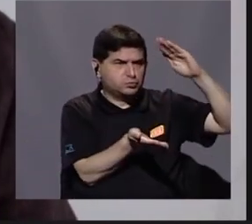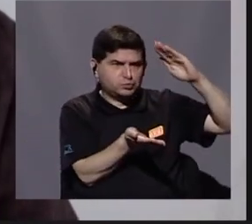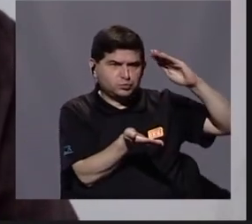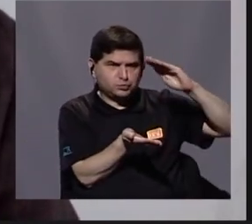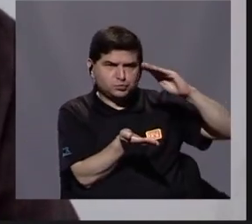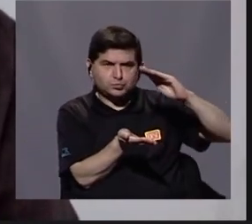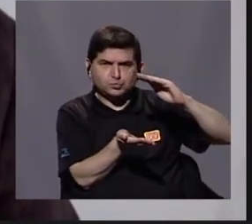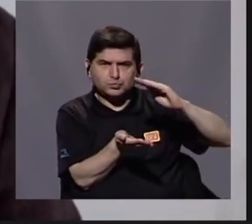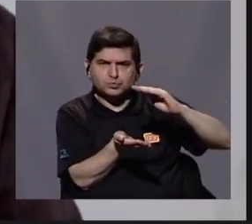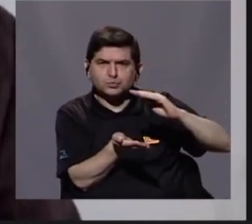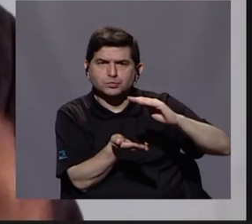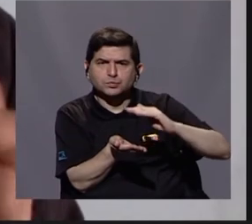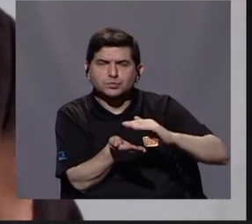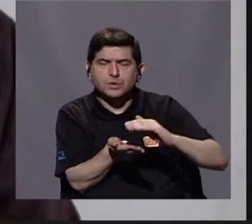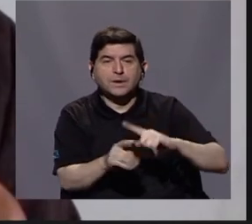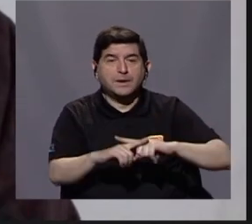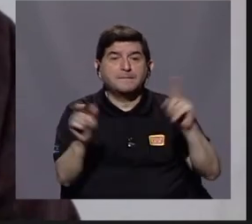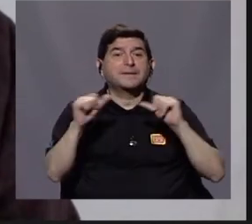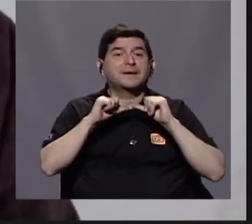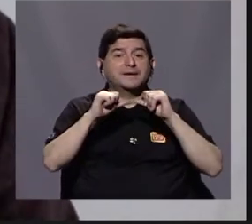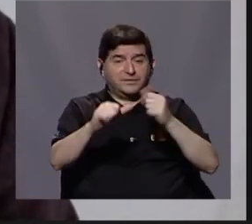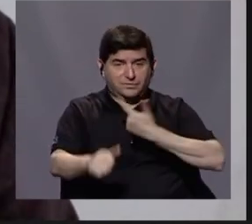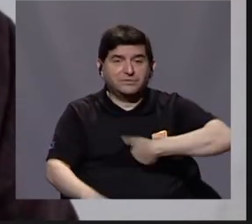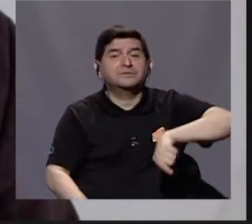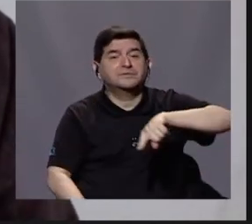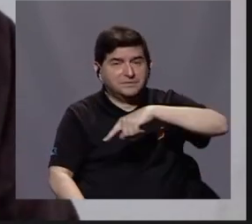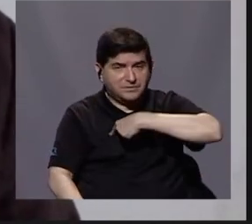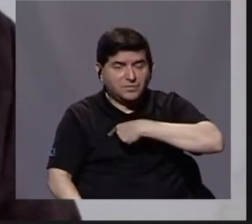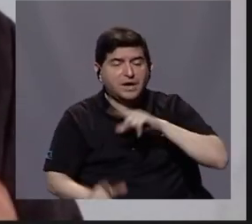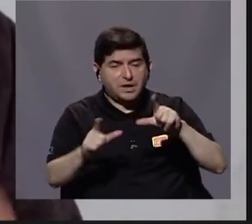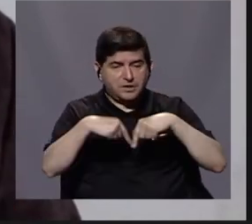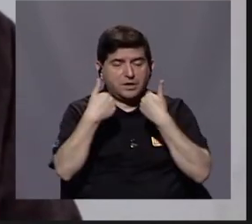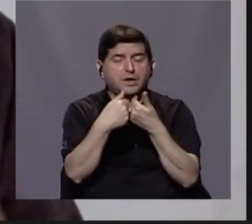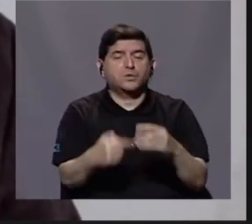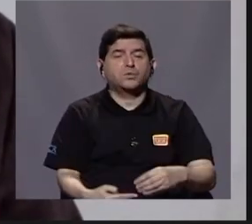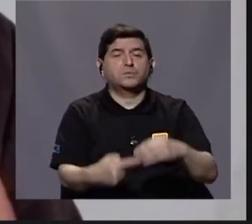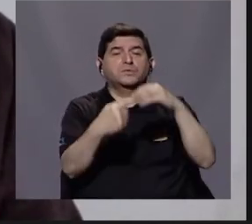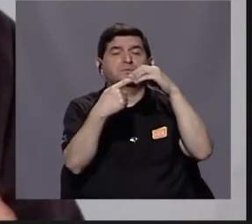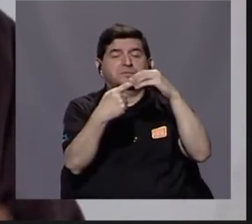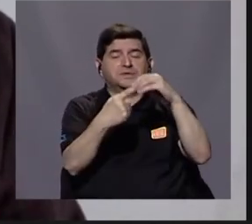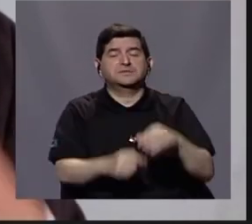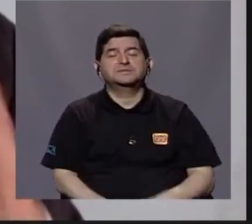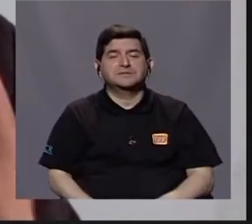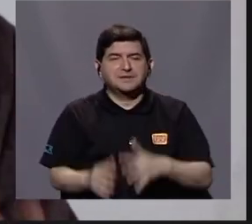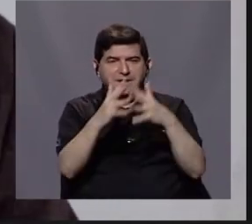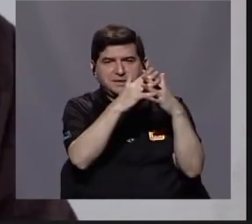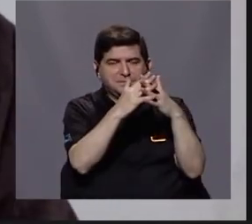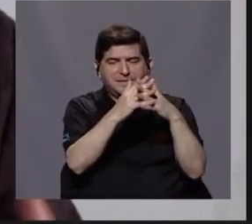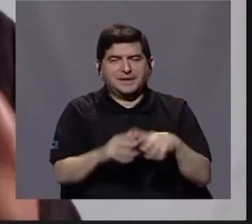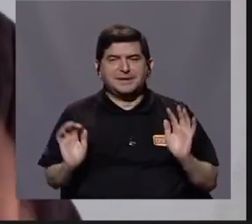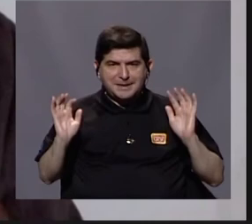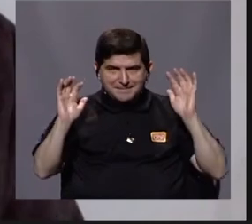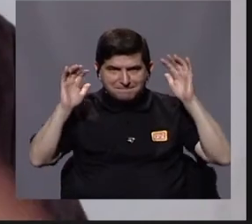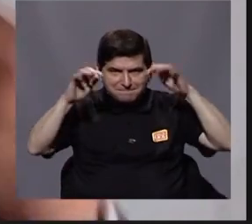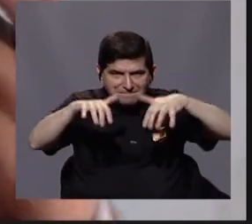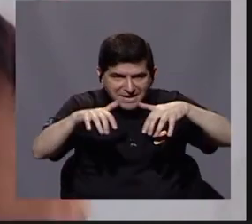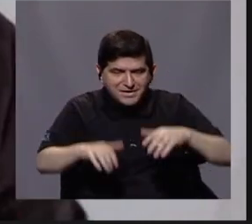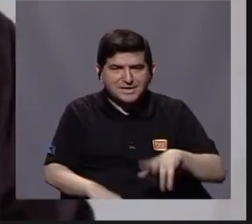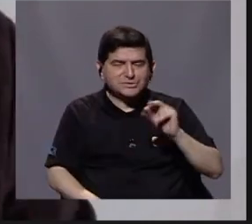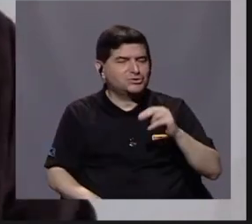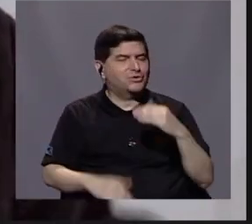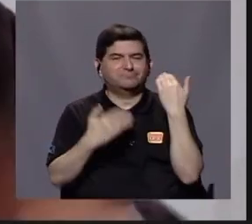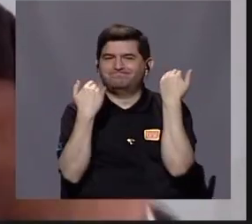de la migración mexicana, pero seguimos siendo el grupo mayoritario en Estados Unidos porque es una migración que no se